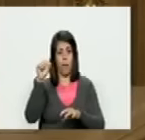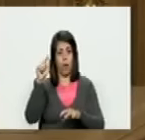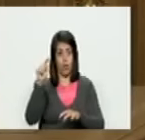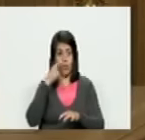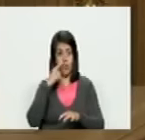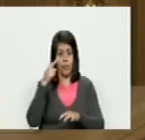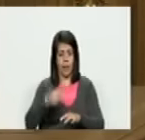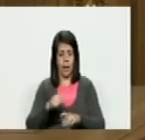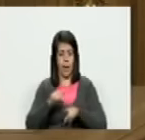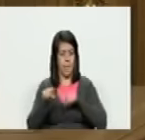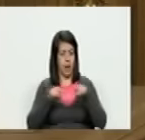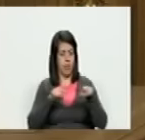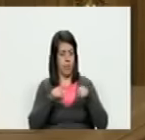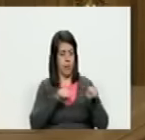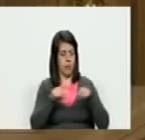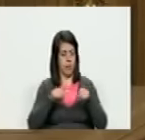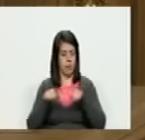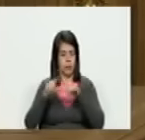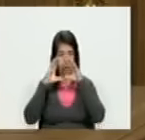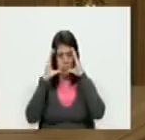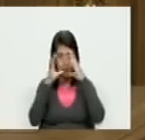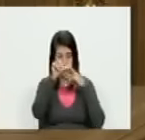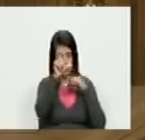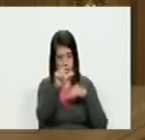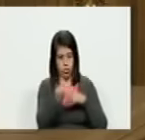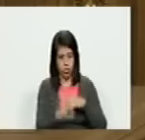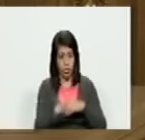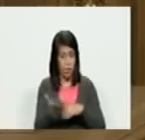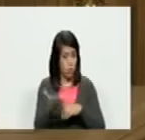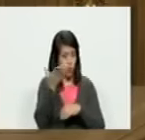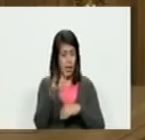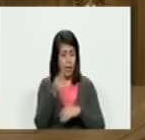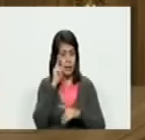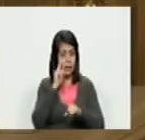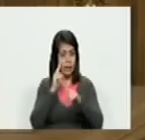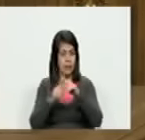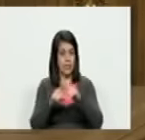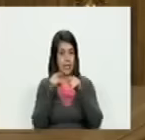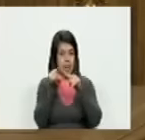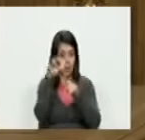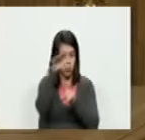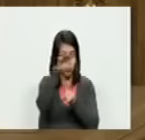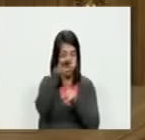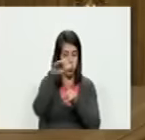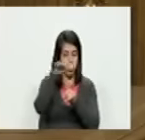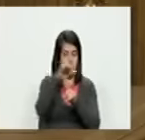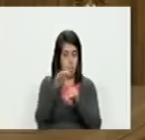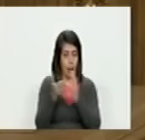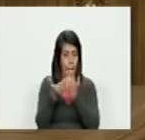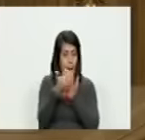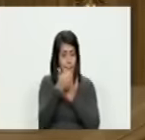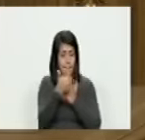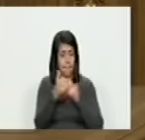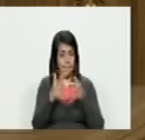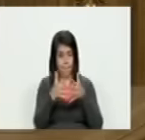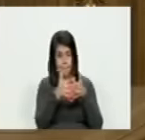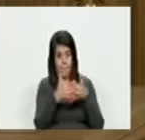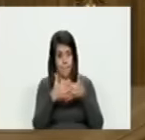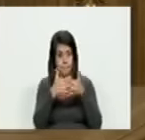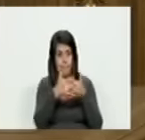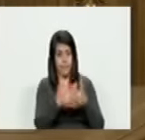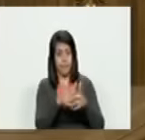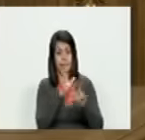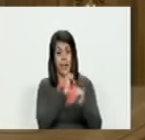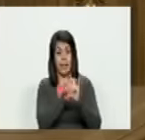realmente está mandando y uno se concentra en el personaje en la celebridad cuando él es instrumento de una estrategia más oscura miren las redes sociales en